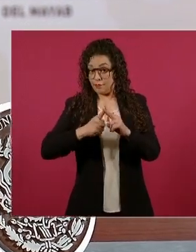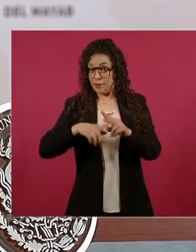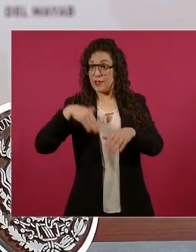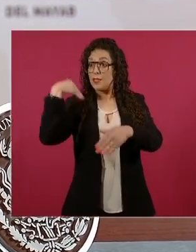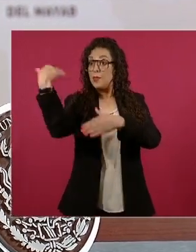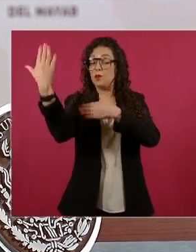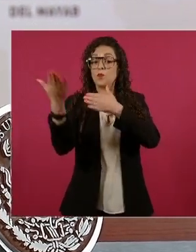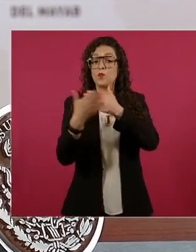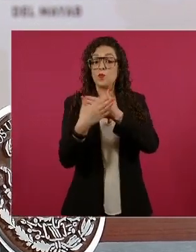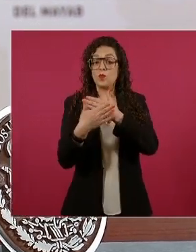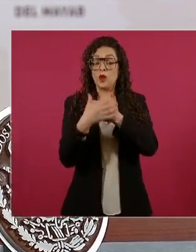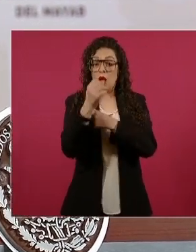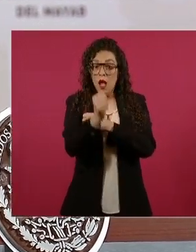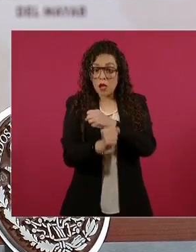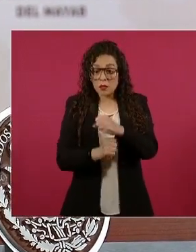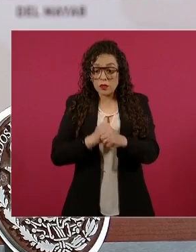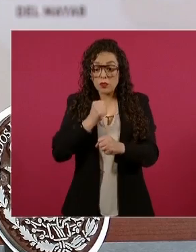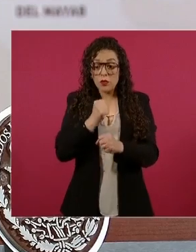incluso